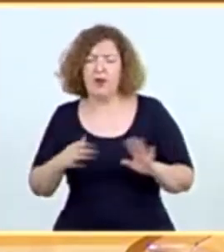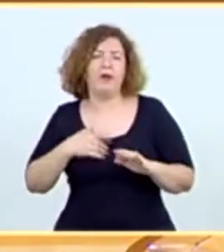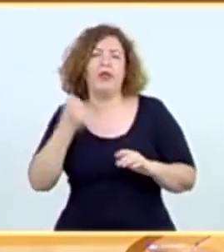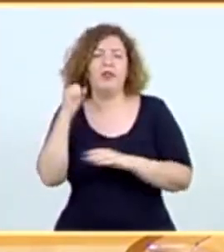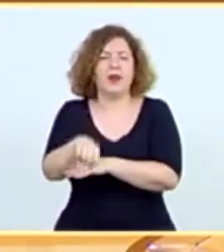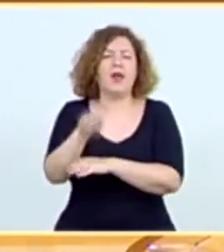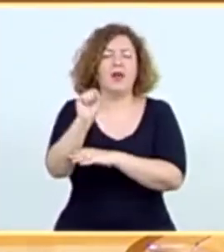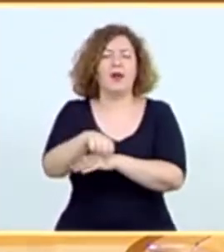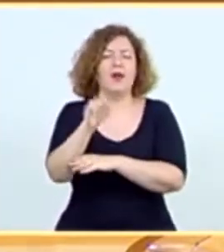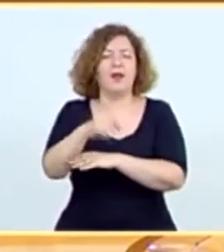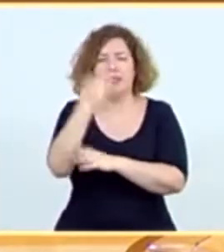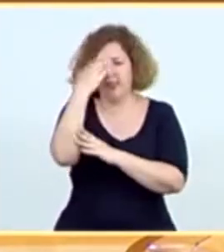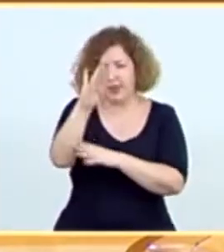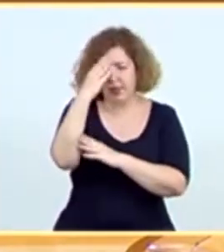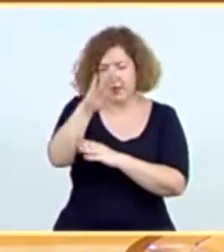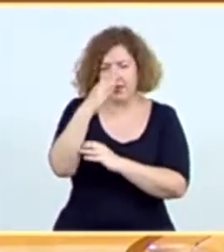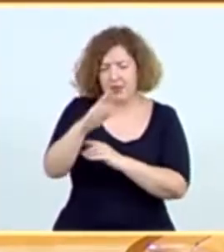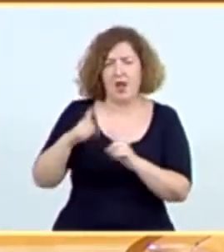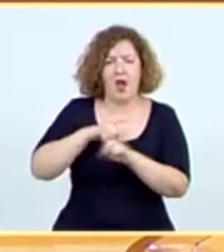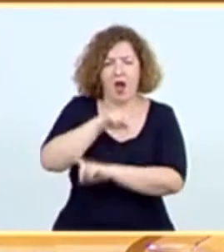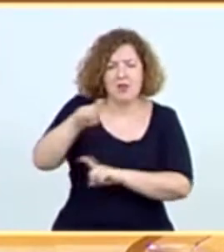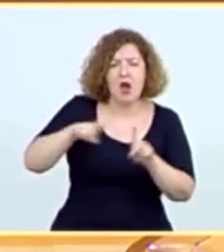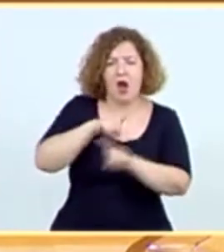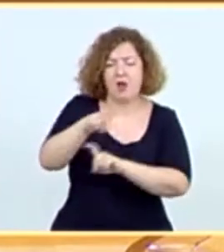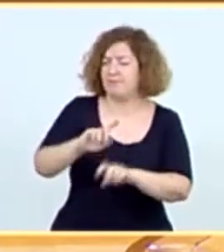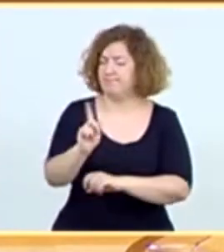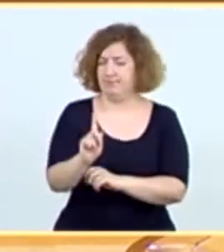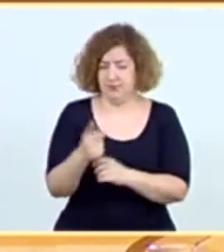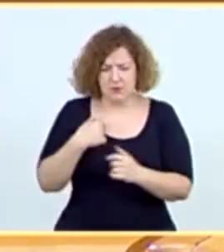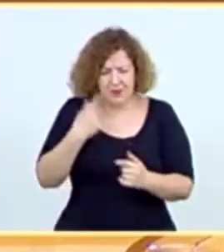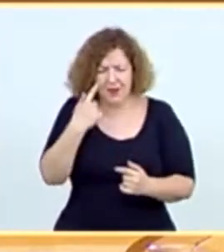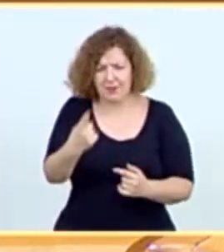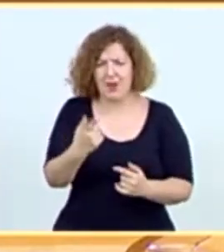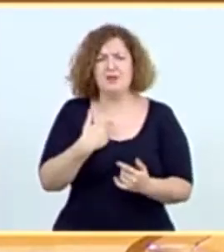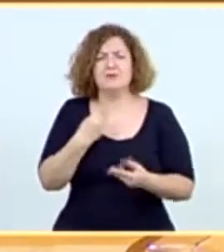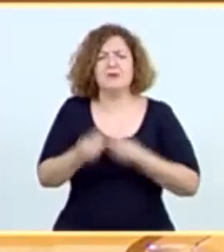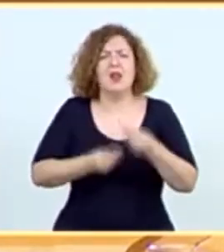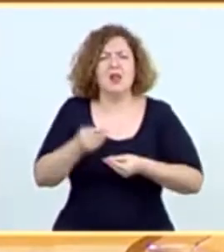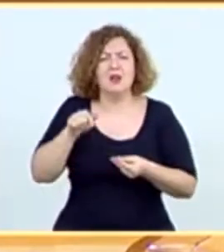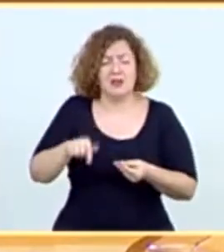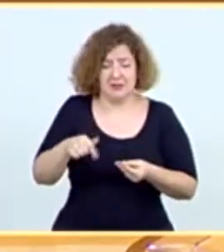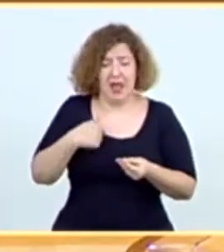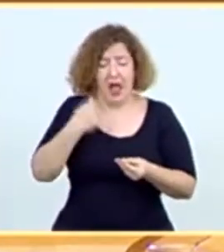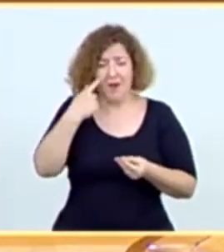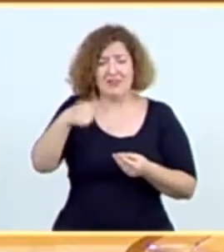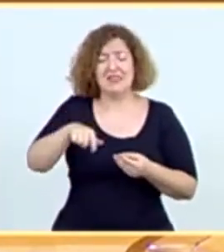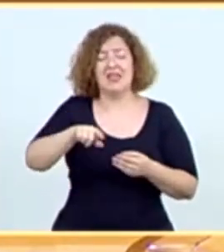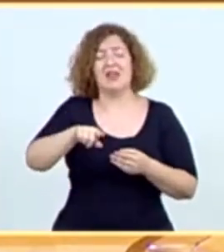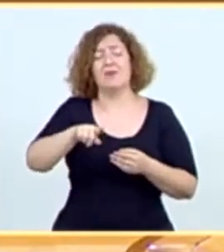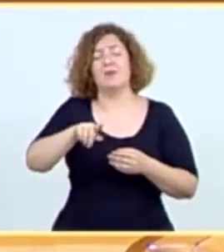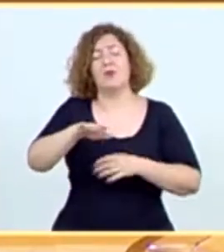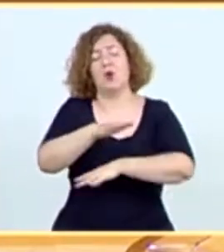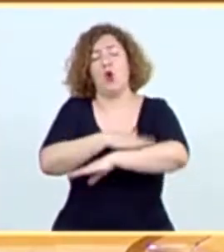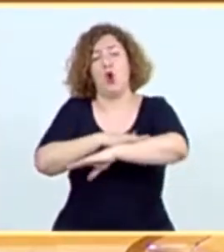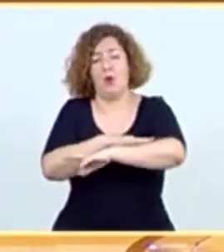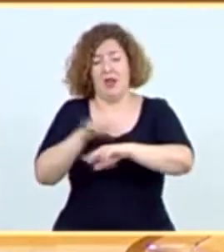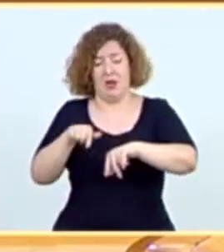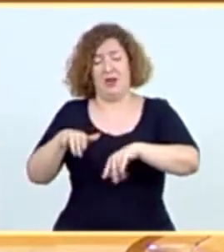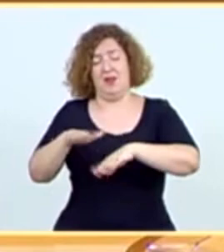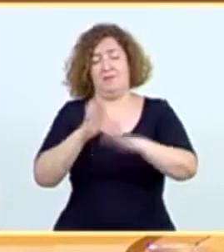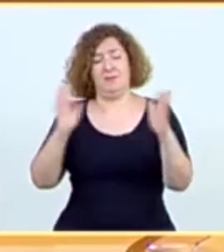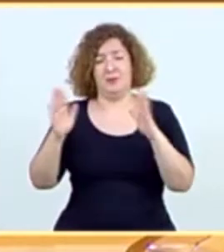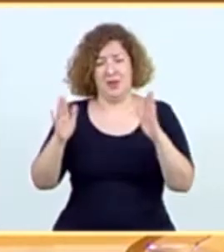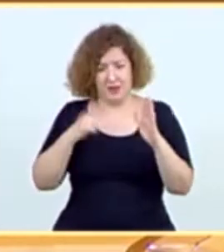tras año. Es hora de ver hechos y nos gustaría saber si esta va a ser la legislatura definitiva para cumplir con esta ley.